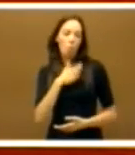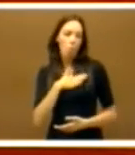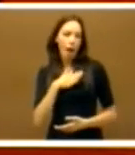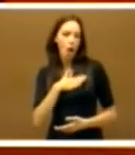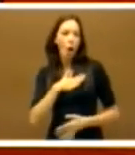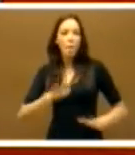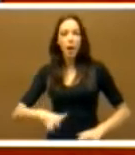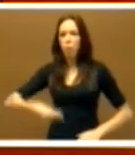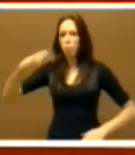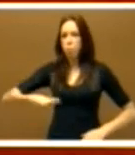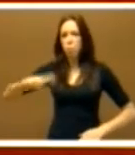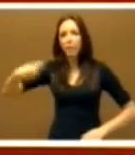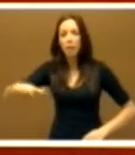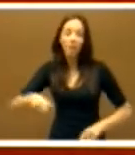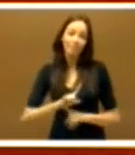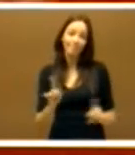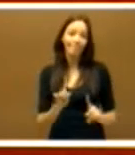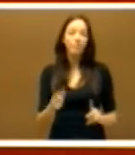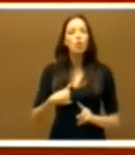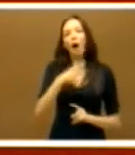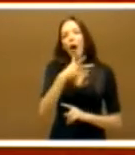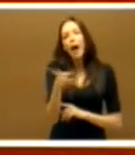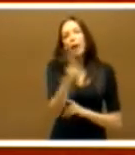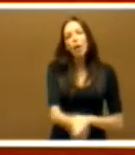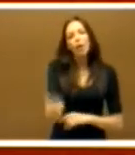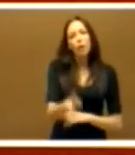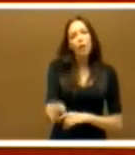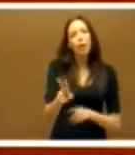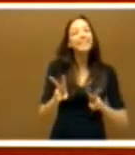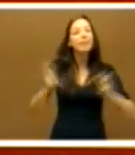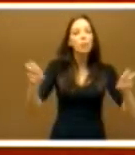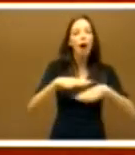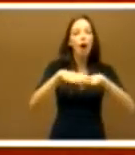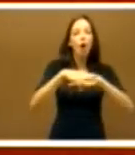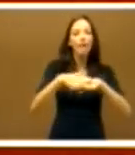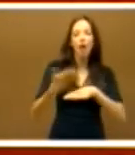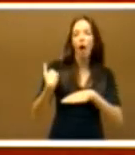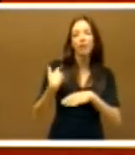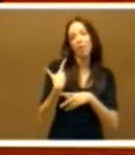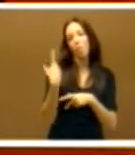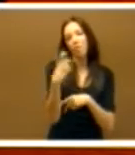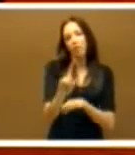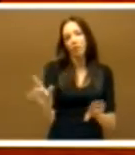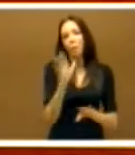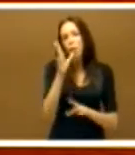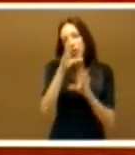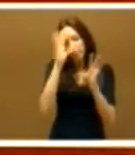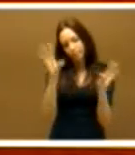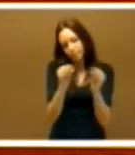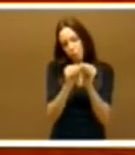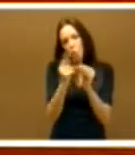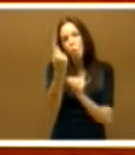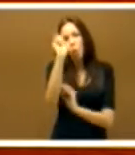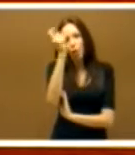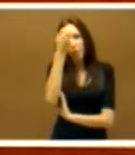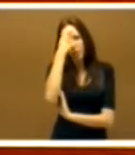No voy a recordarles todo lo que le dije el otro día sobre el anterior Gobierno, porque todo eso se sintetiza en un concepto, un concepto que ha sido